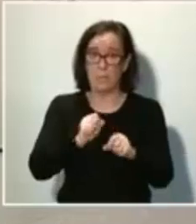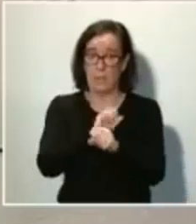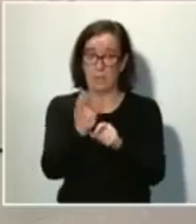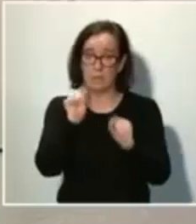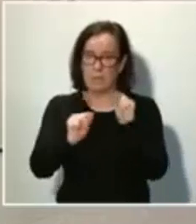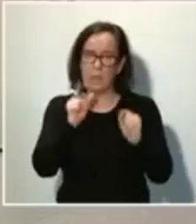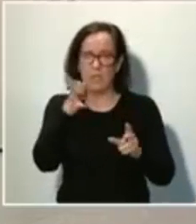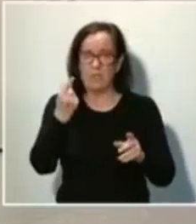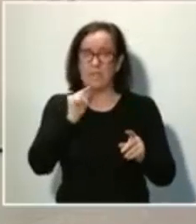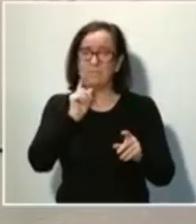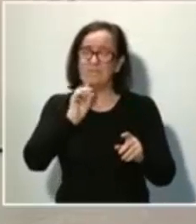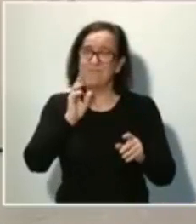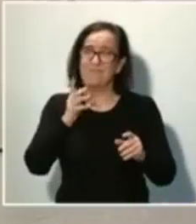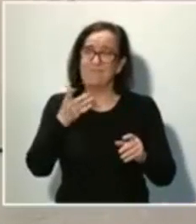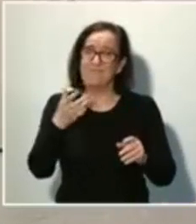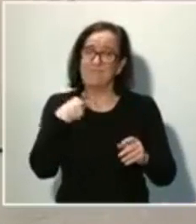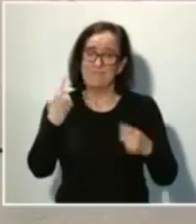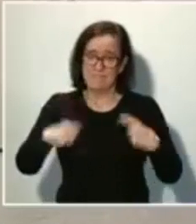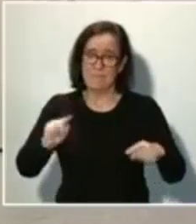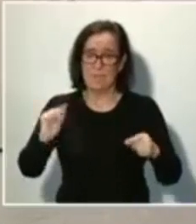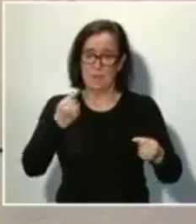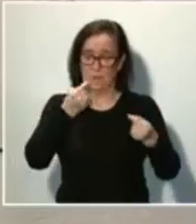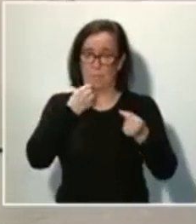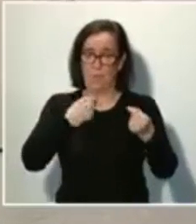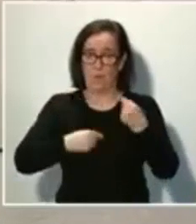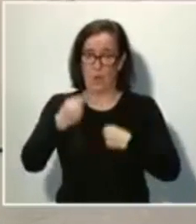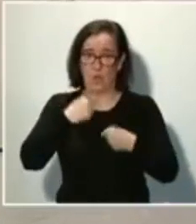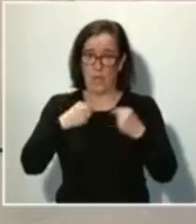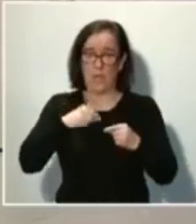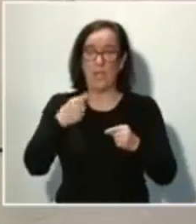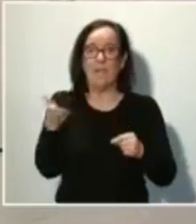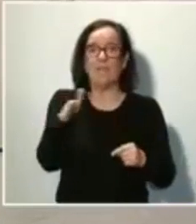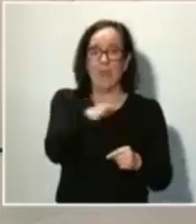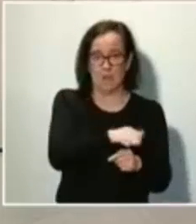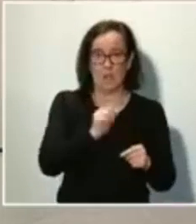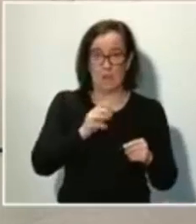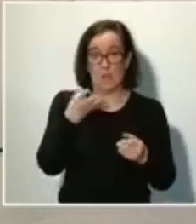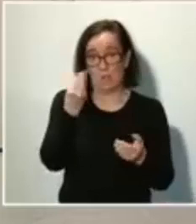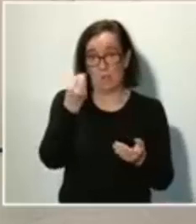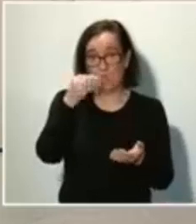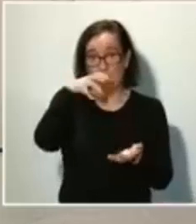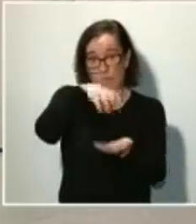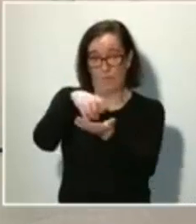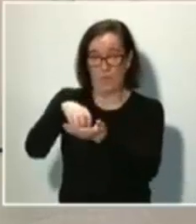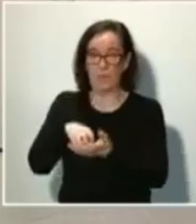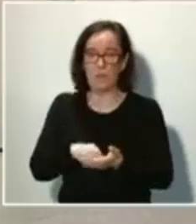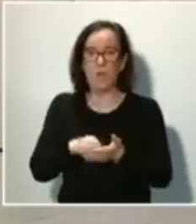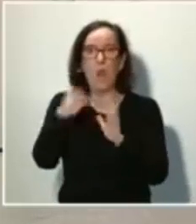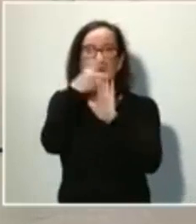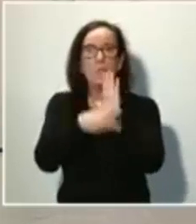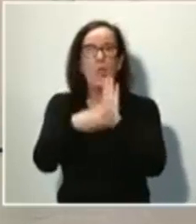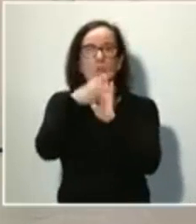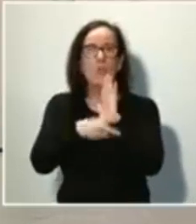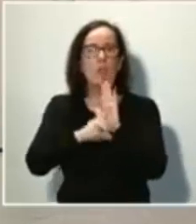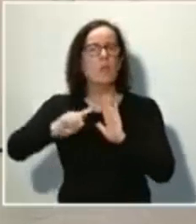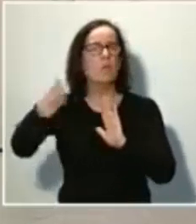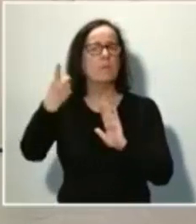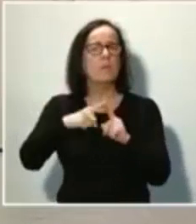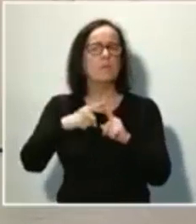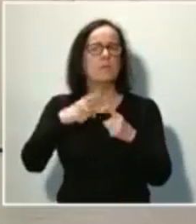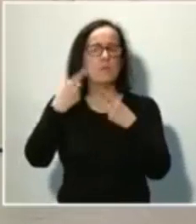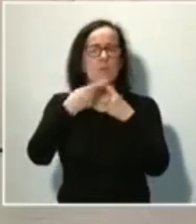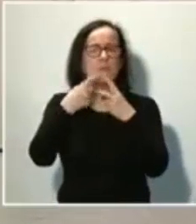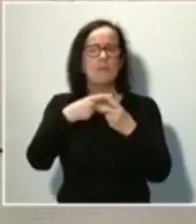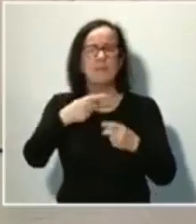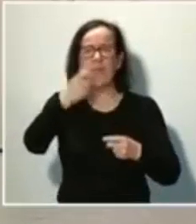contagio y de fallecimientos de residentes en algunos de estos centros. Los protocolos previos para enfrentar otros episodios de gripes